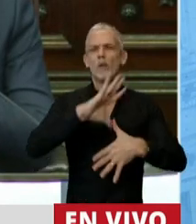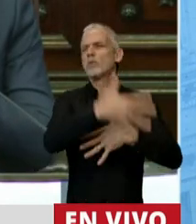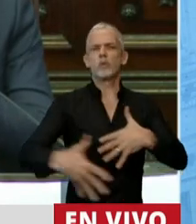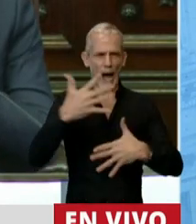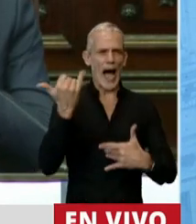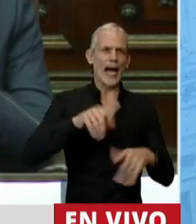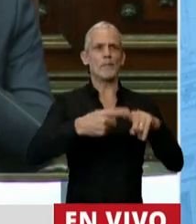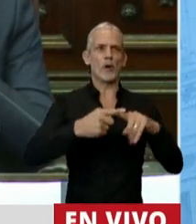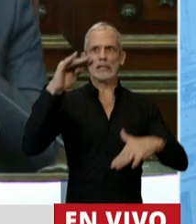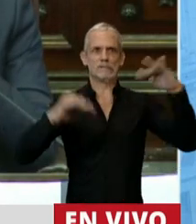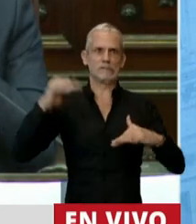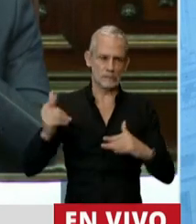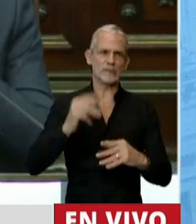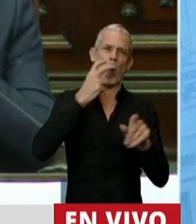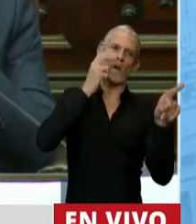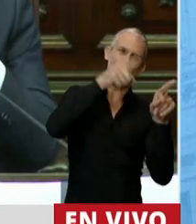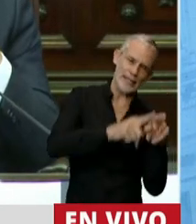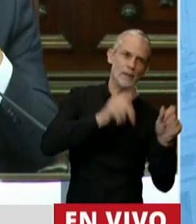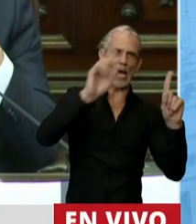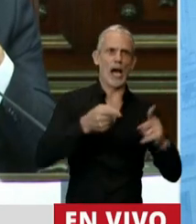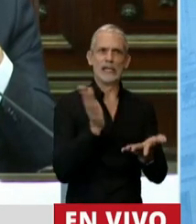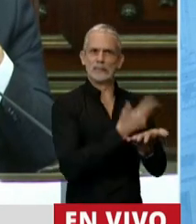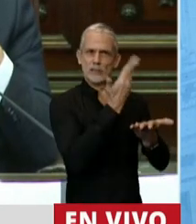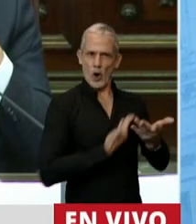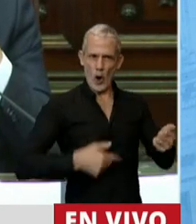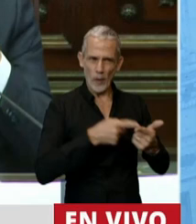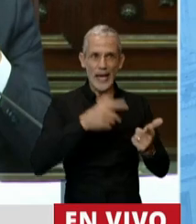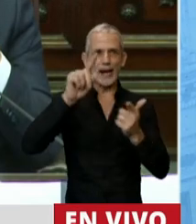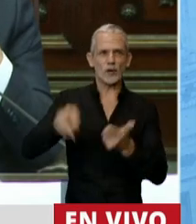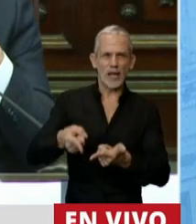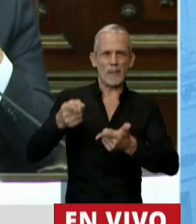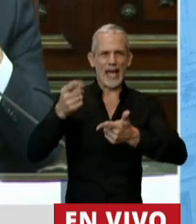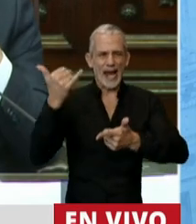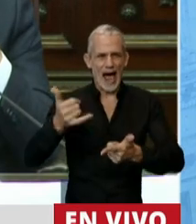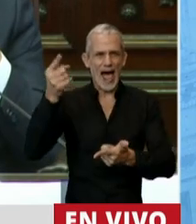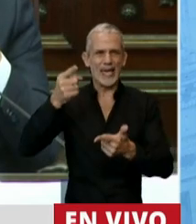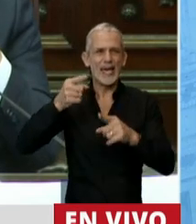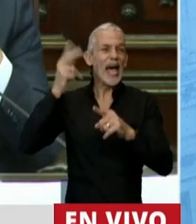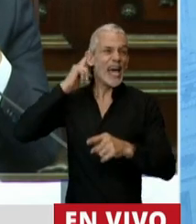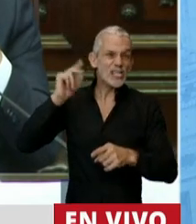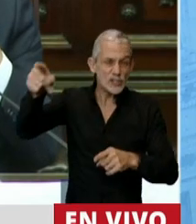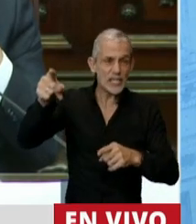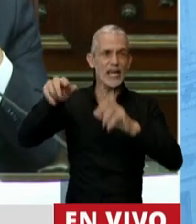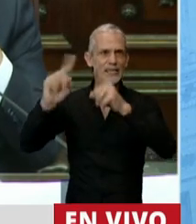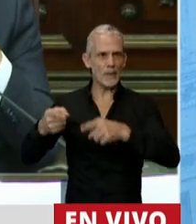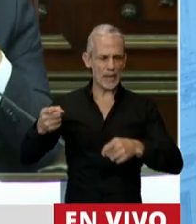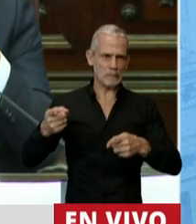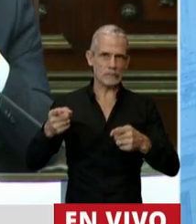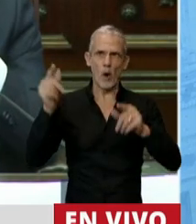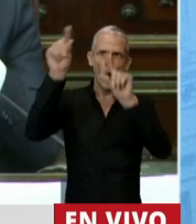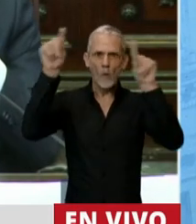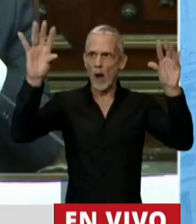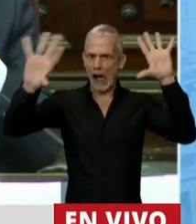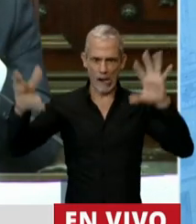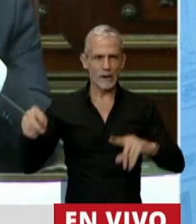inestabilidad política, golpe de Estado en Bolivia, inestabilidad y crisis institucional en Chile, en la Argentina logramos que por primera vez en la